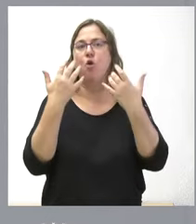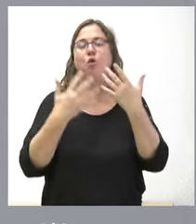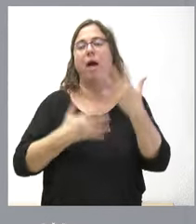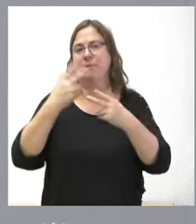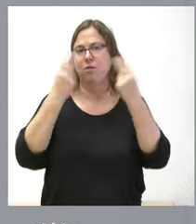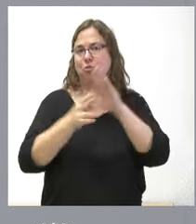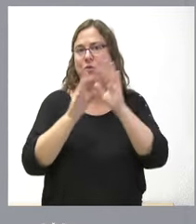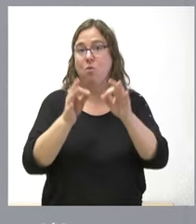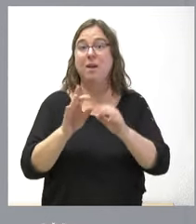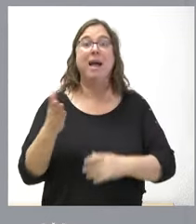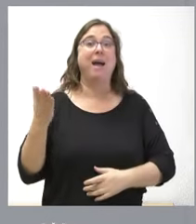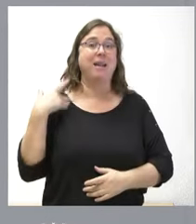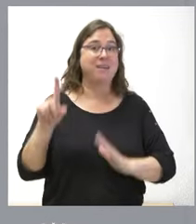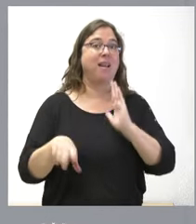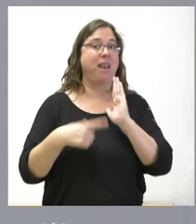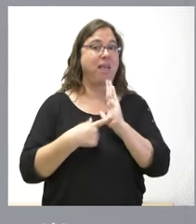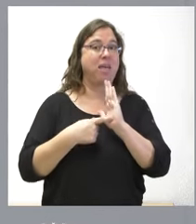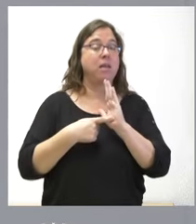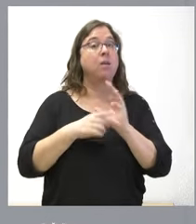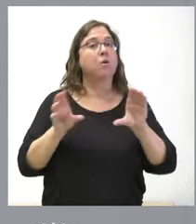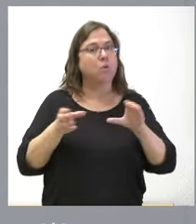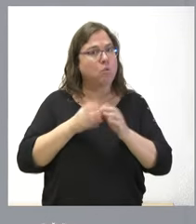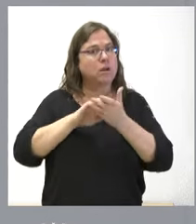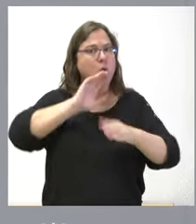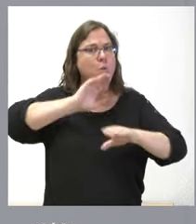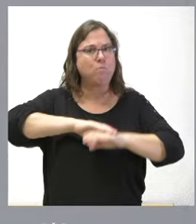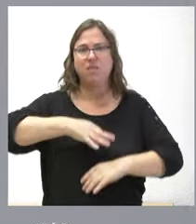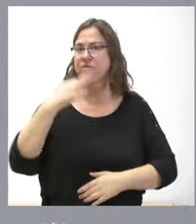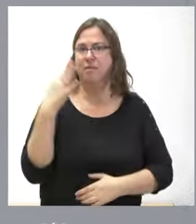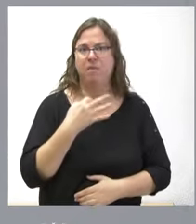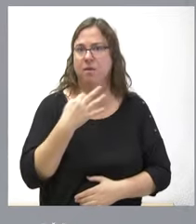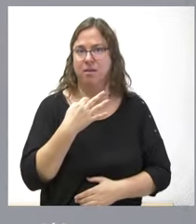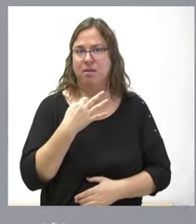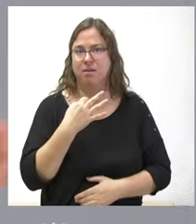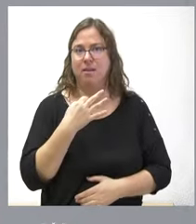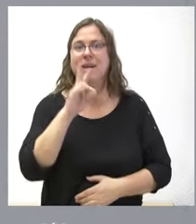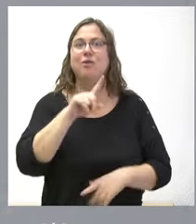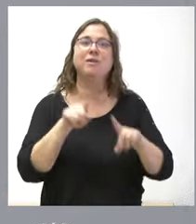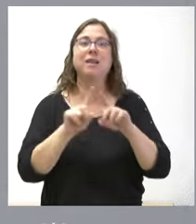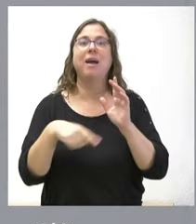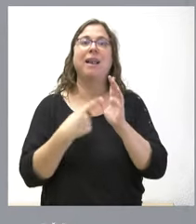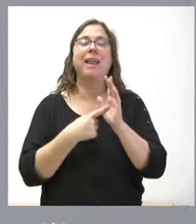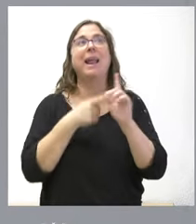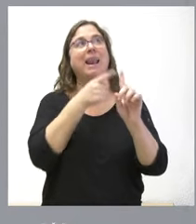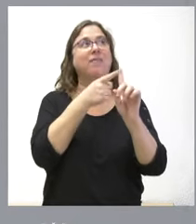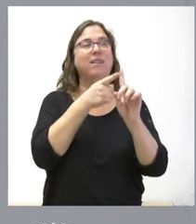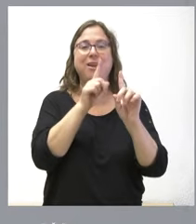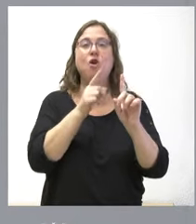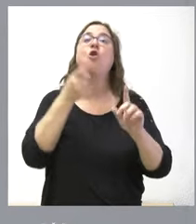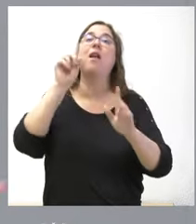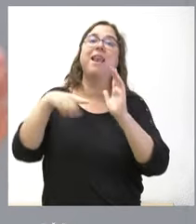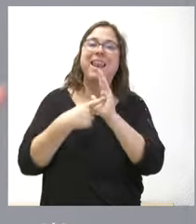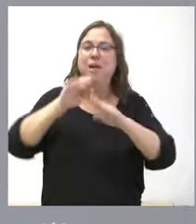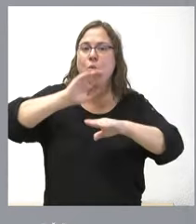la ley de ayer es de obligado cumplimiento para la Junta de Castilla y León esto es muy importante no es una ley de referencia es una ley de obligado cumplimiento